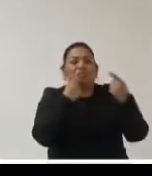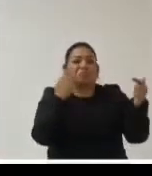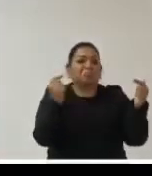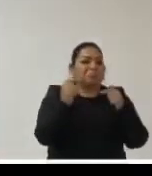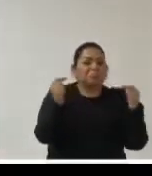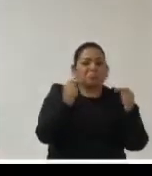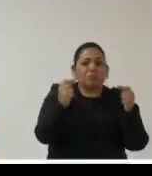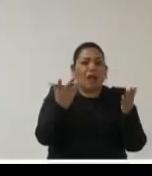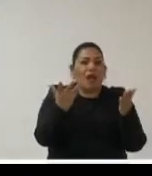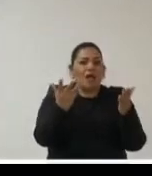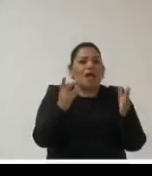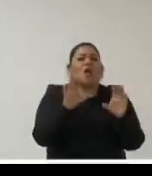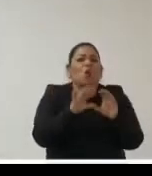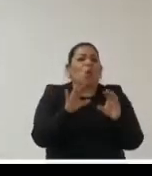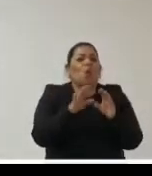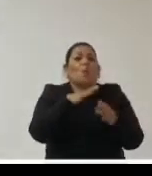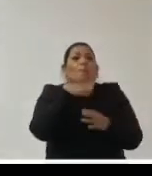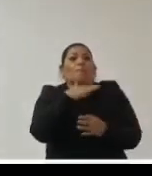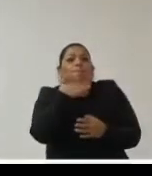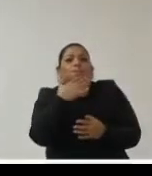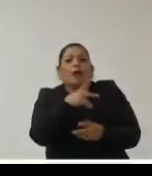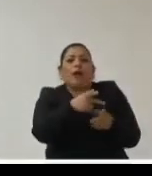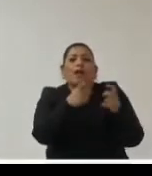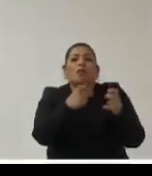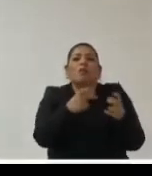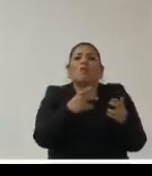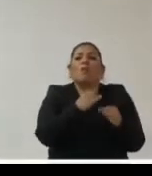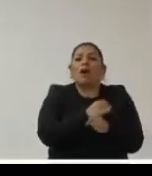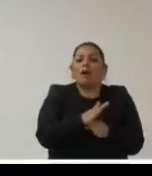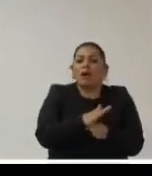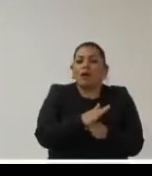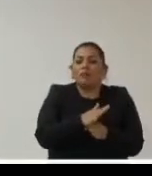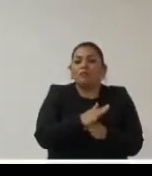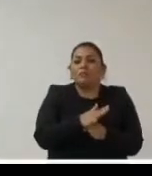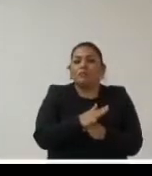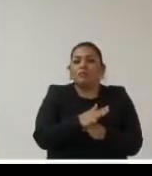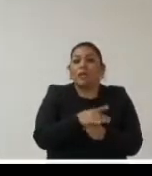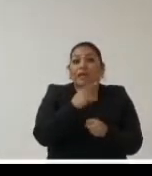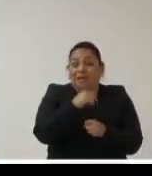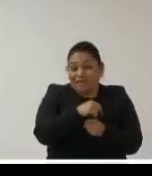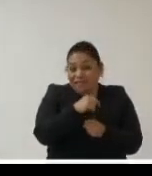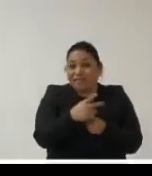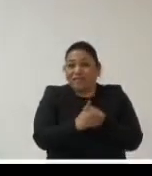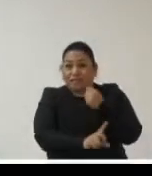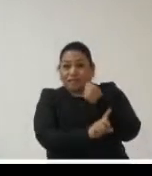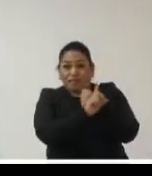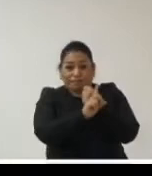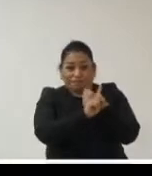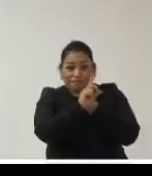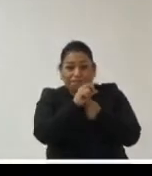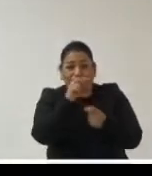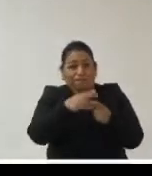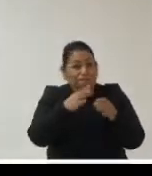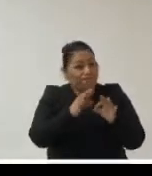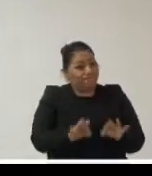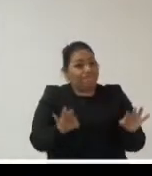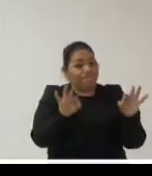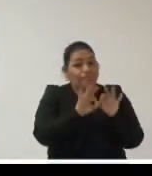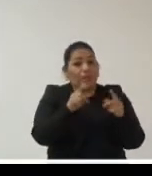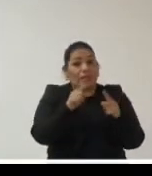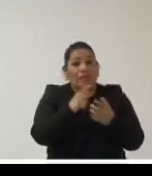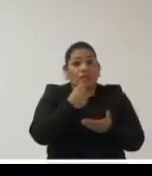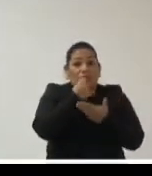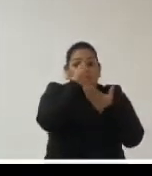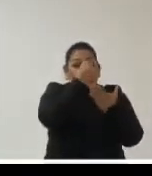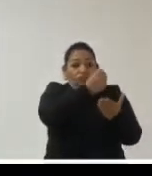a propósito de integridad pública y que claramente en desafíos donde existe una cantidad importante de recursos que